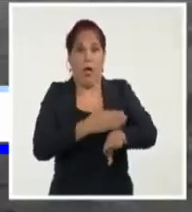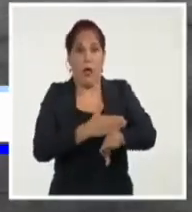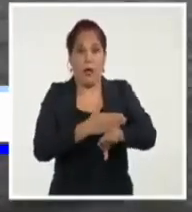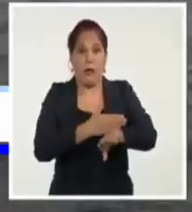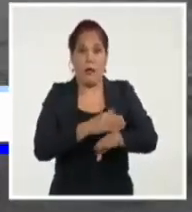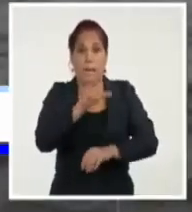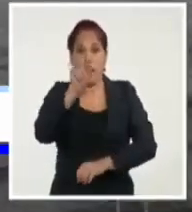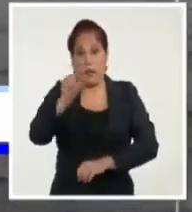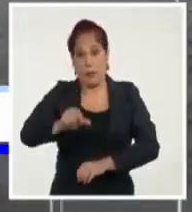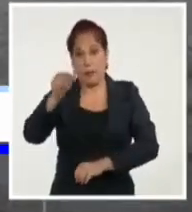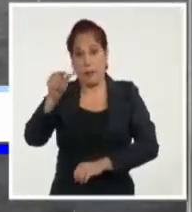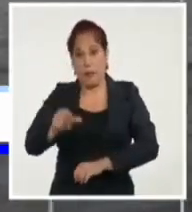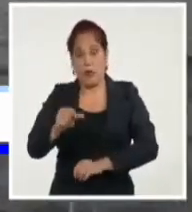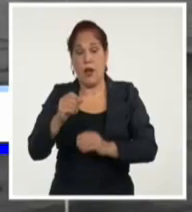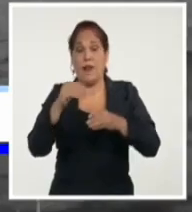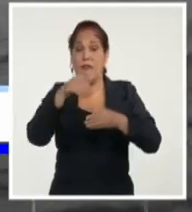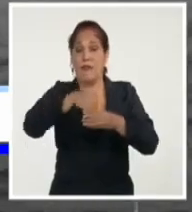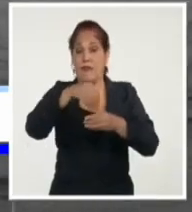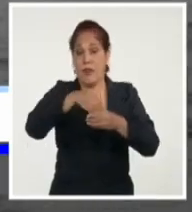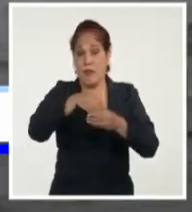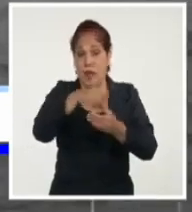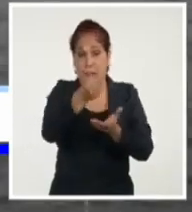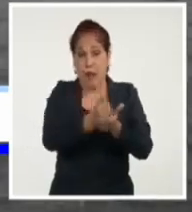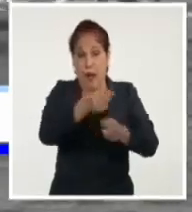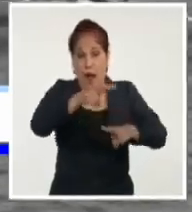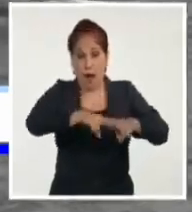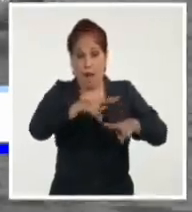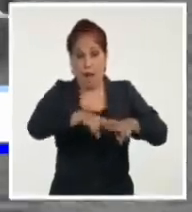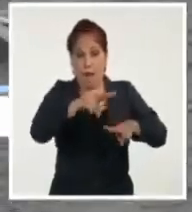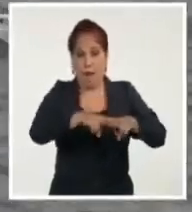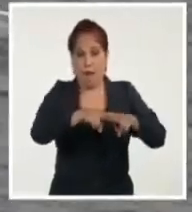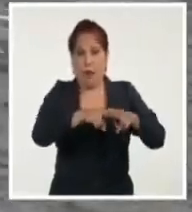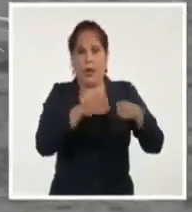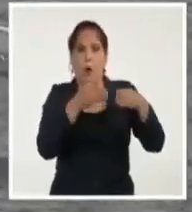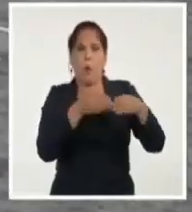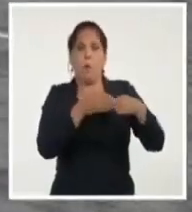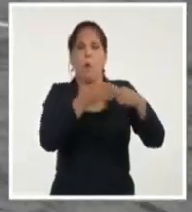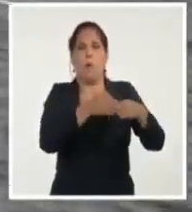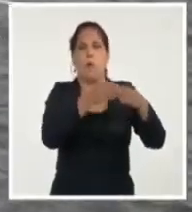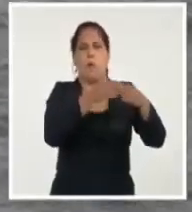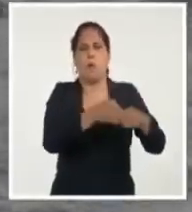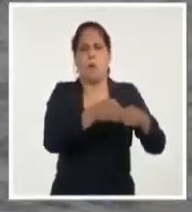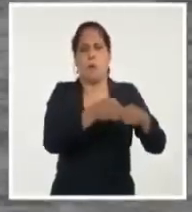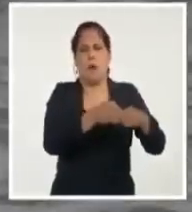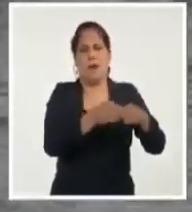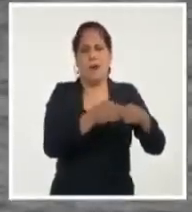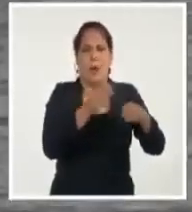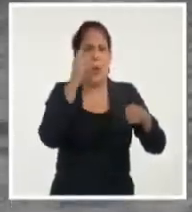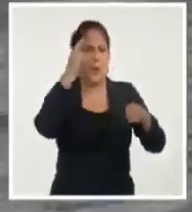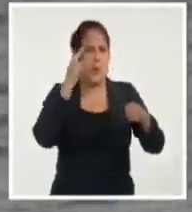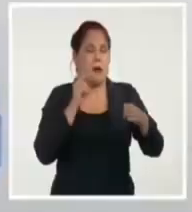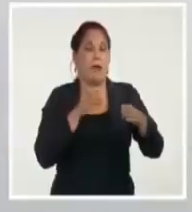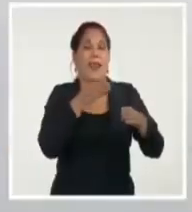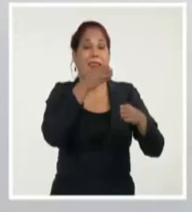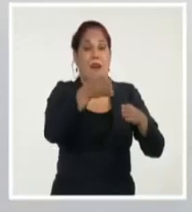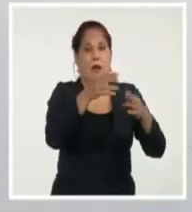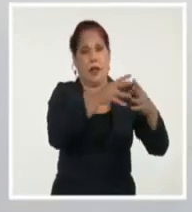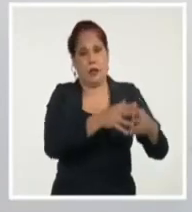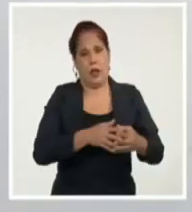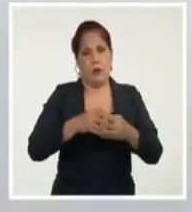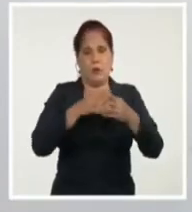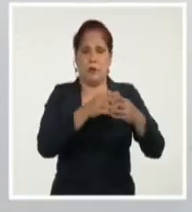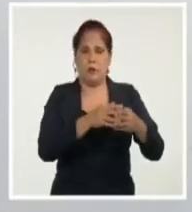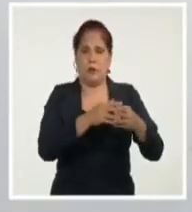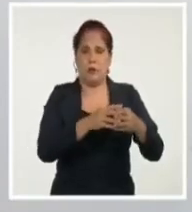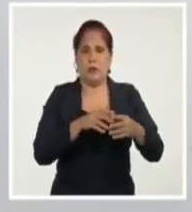veintena de personas residentes en la capital del país abordó una embarcación rústica con destino a los Estados Unidos. Todos